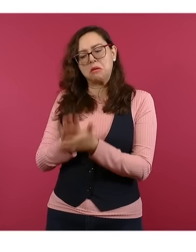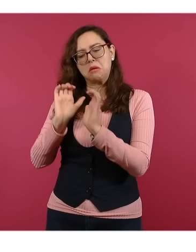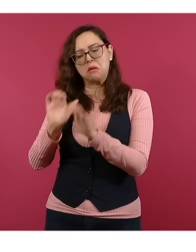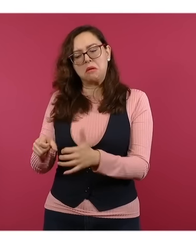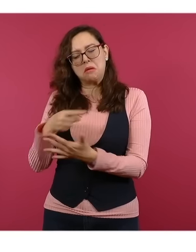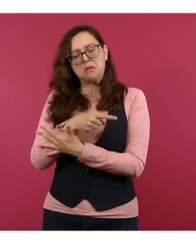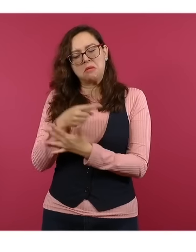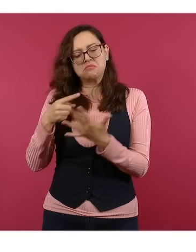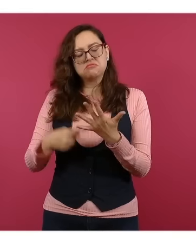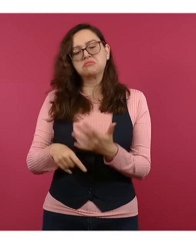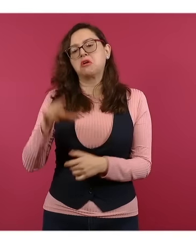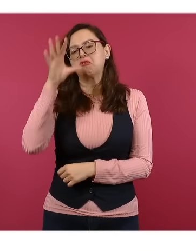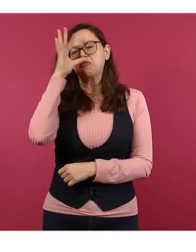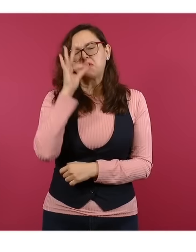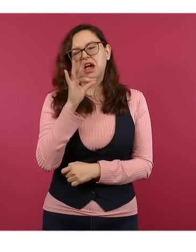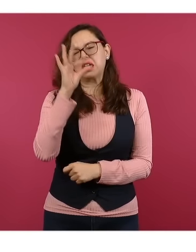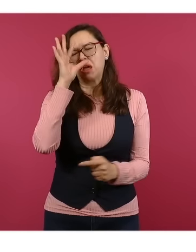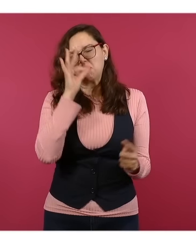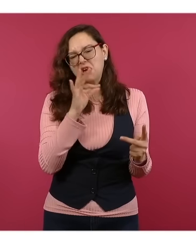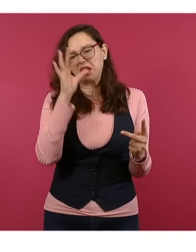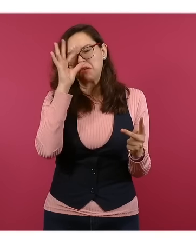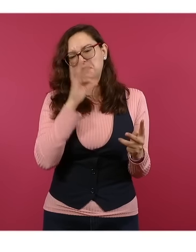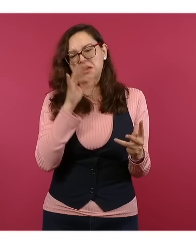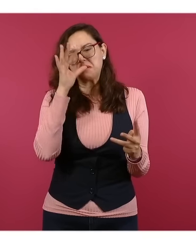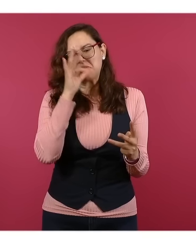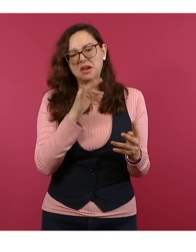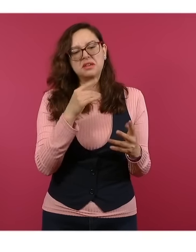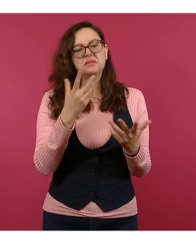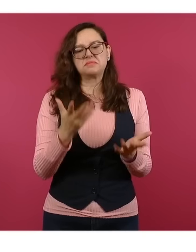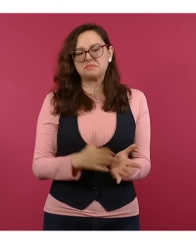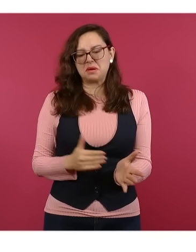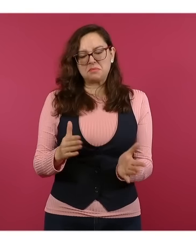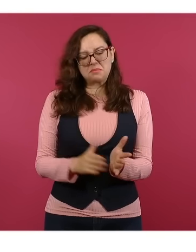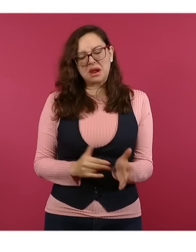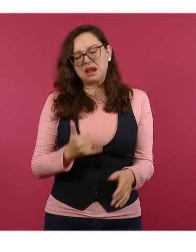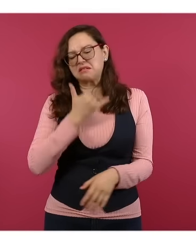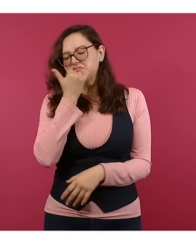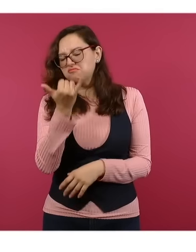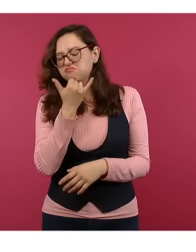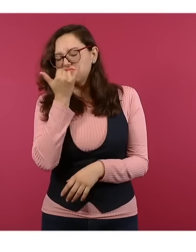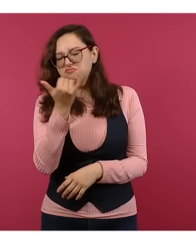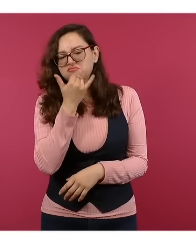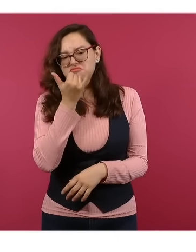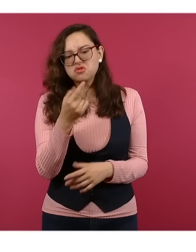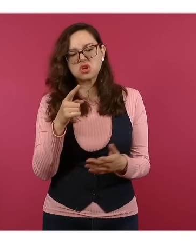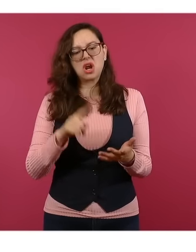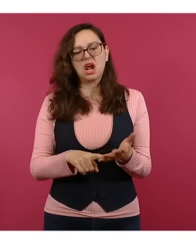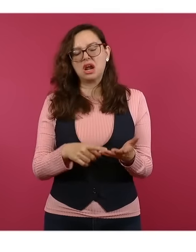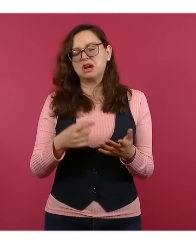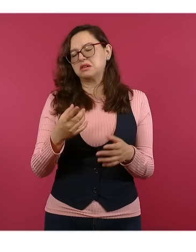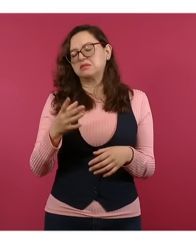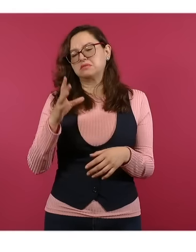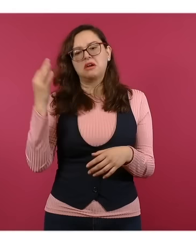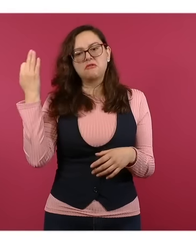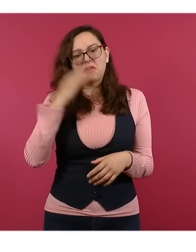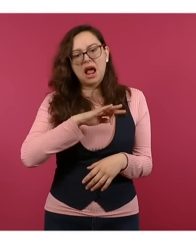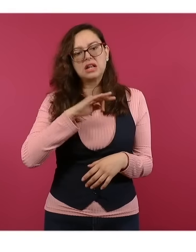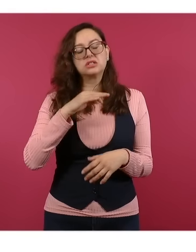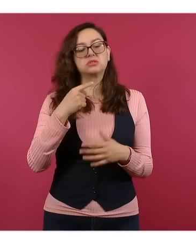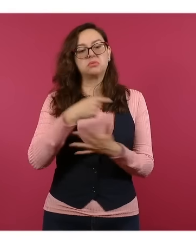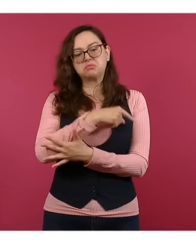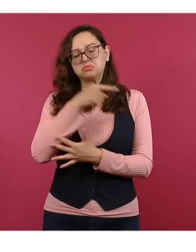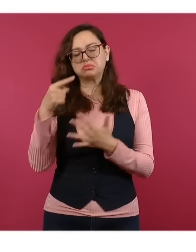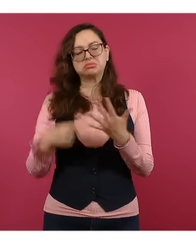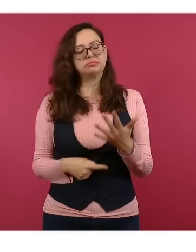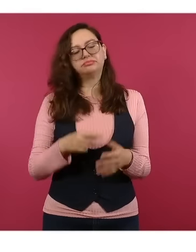firmas y posibles irregularidades, documentos alterados, datos inexistentes o apócrifos. De los 39 mil